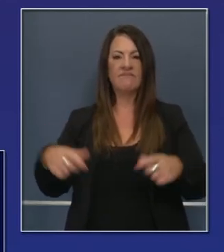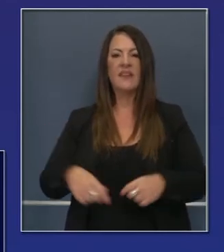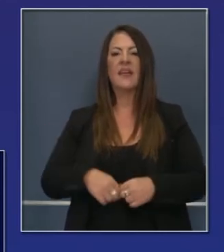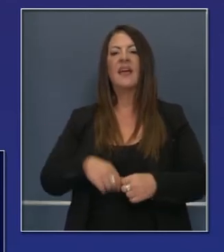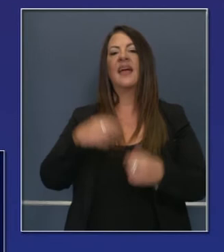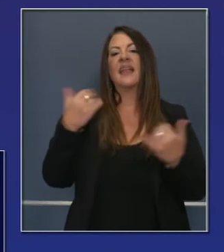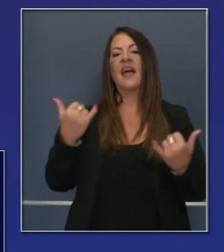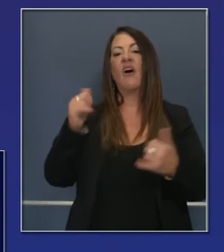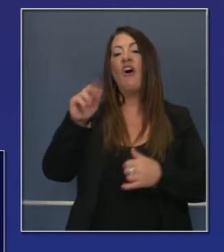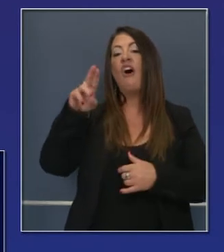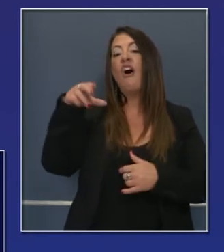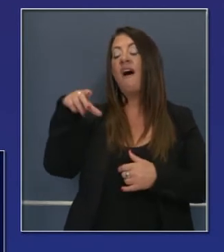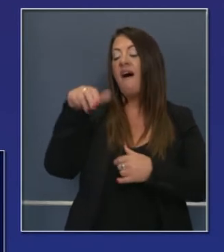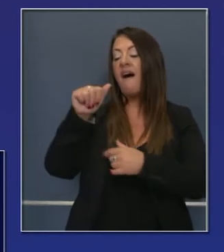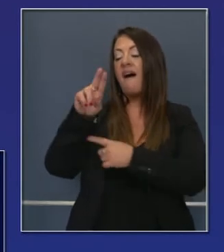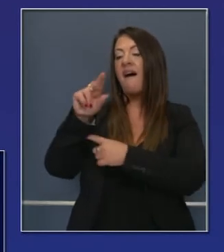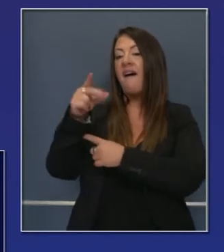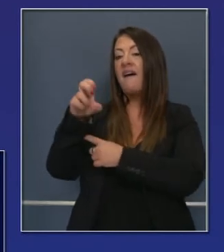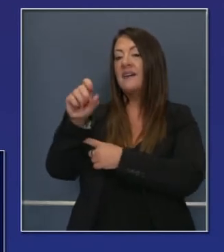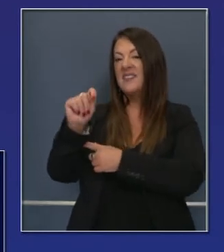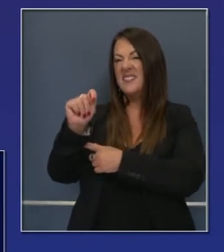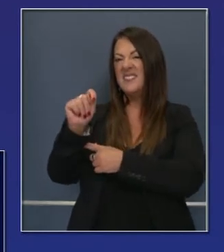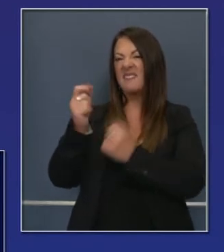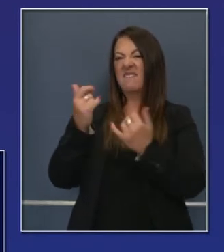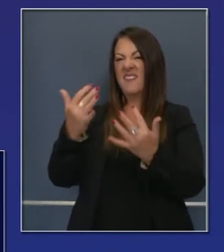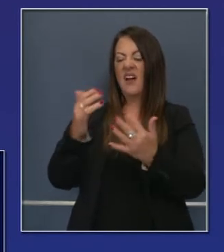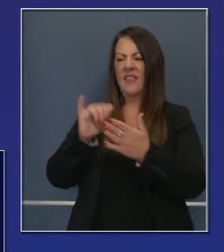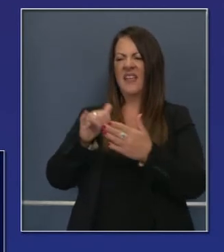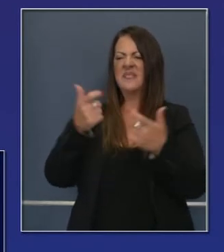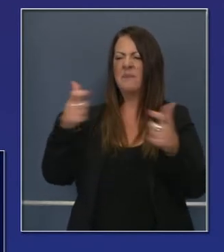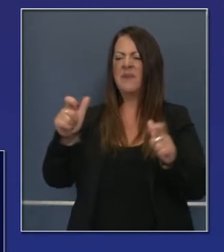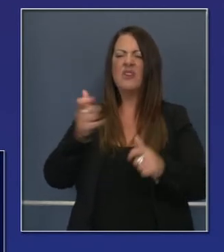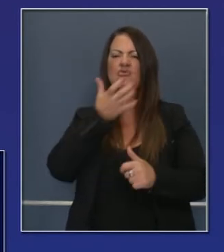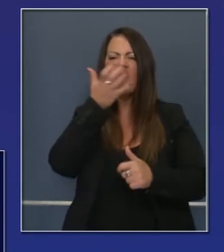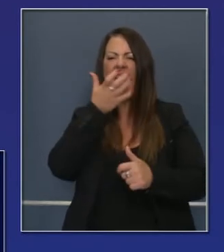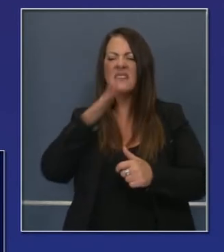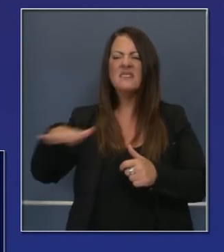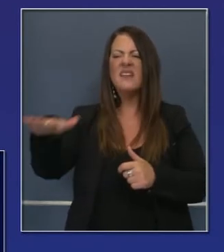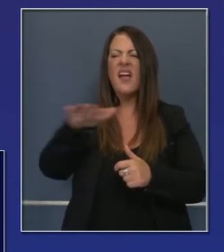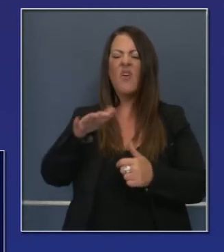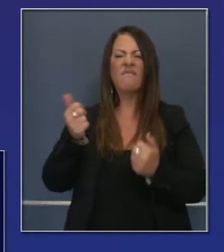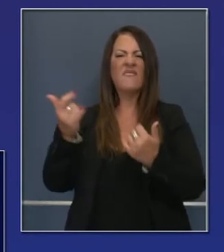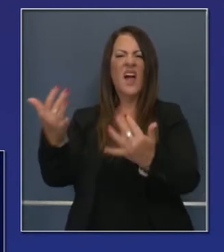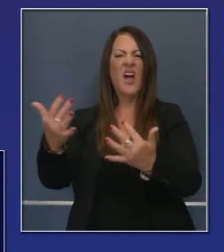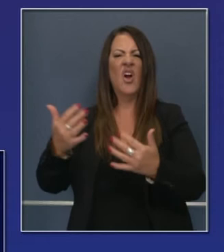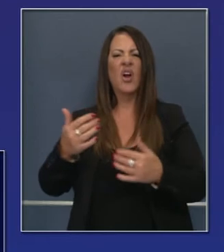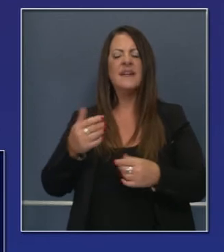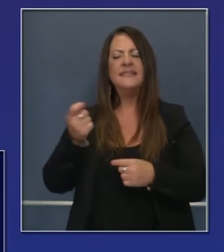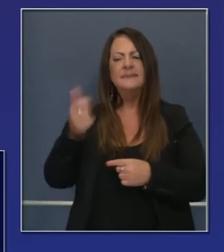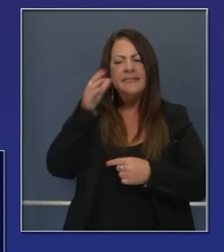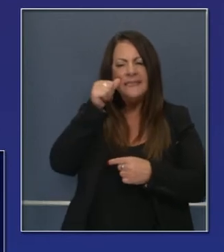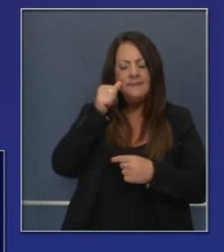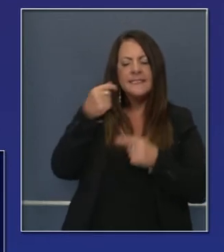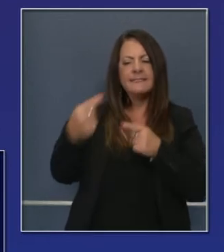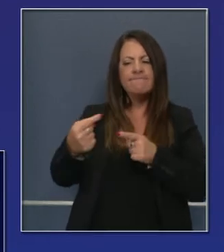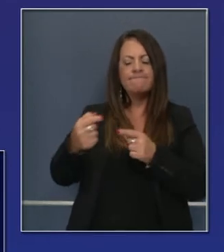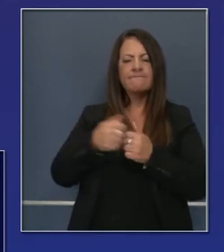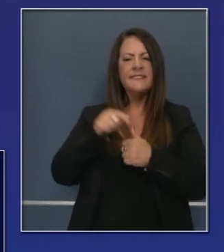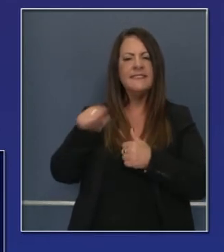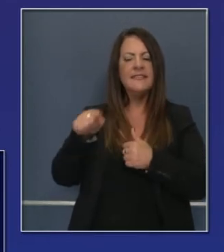en el cual nos hemos concentrado también, se había contenido el viernes en un 17 por ciento, que es un fuego de maleza.